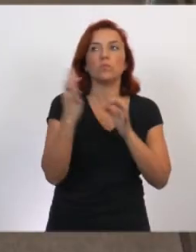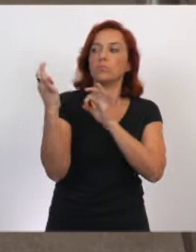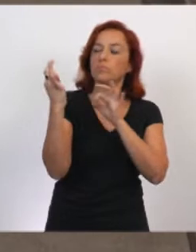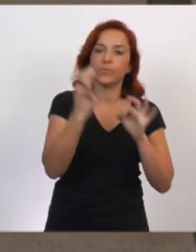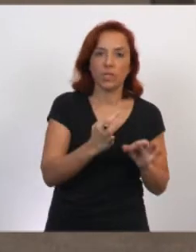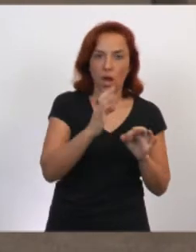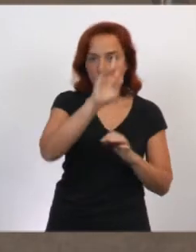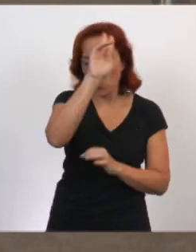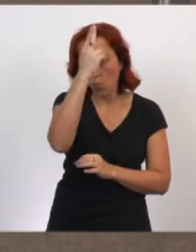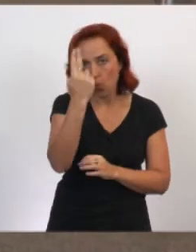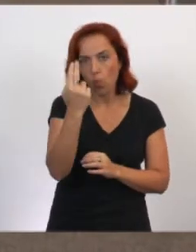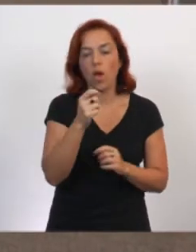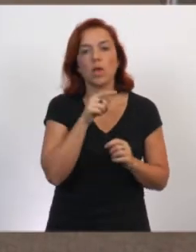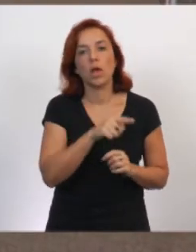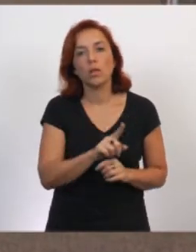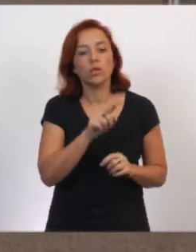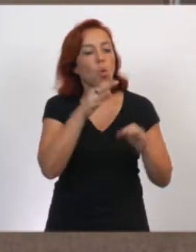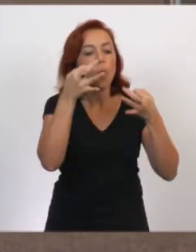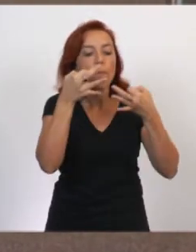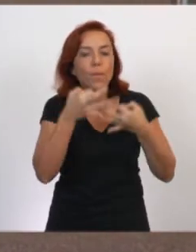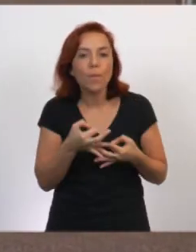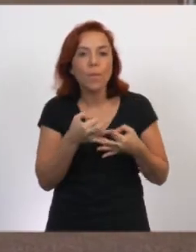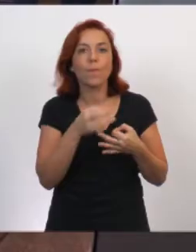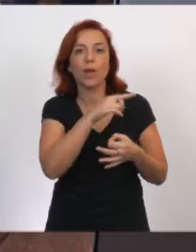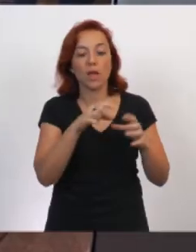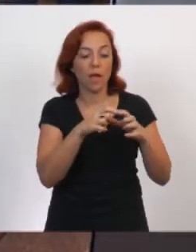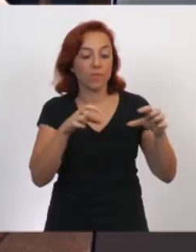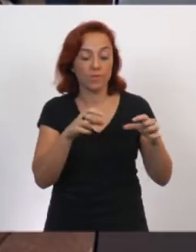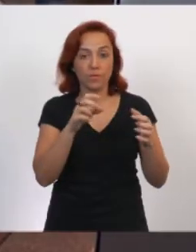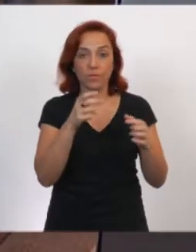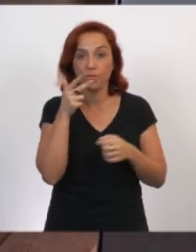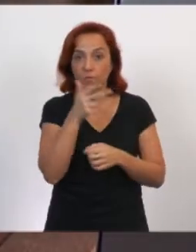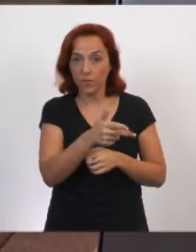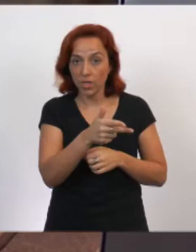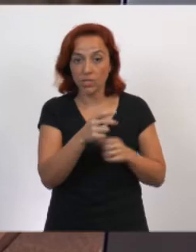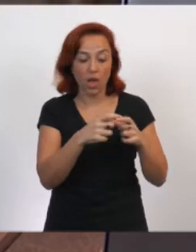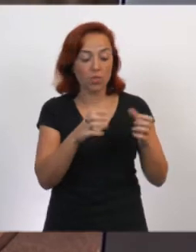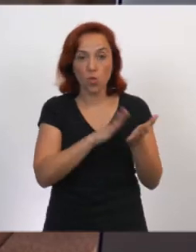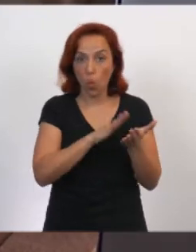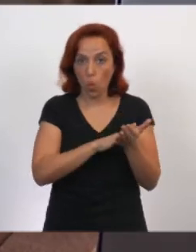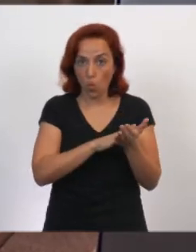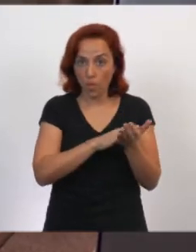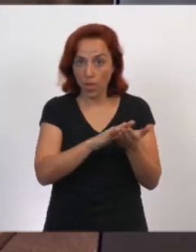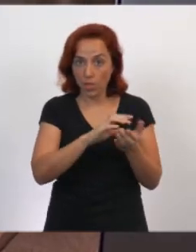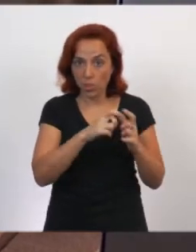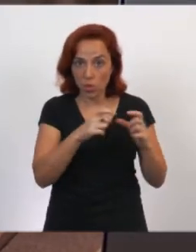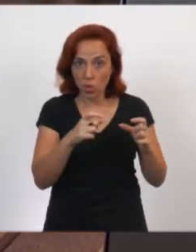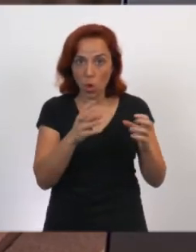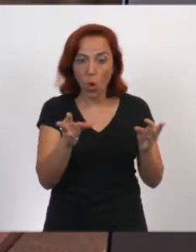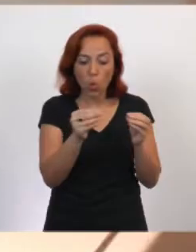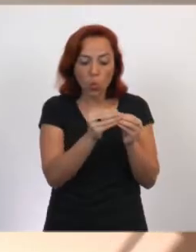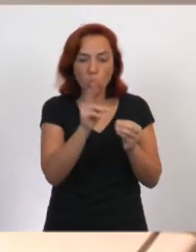del arribo de los menores. Obviamente no cumplían con uno de los requisitos fundamentales, que es el documento